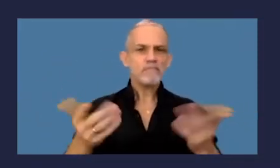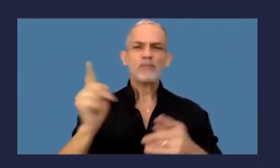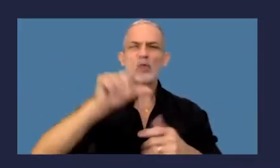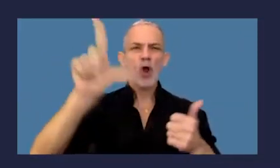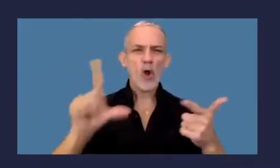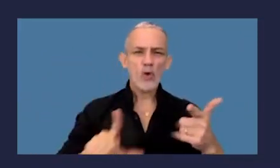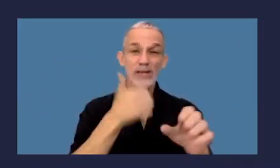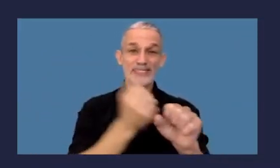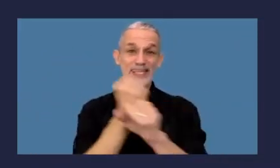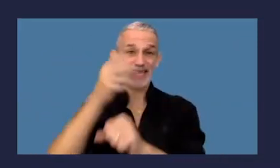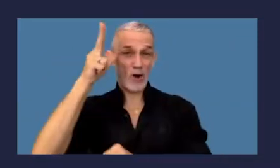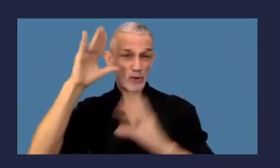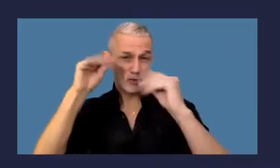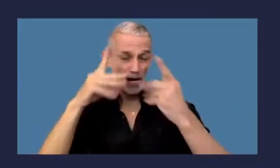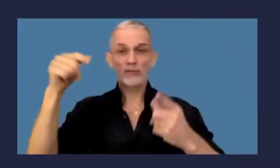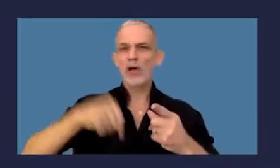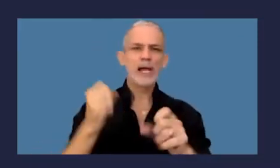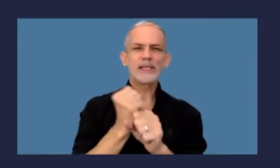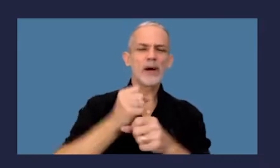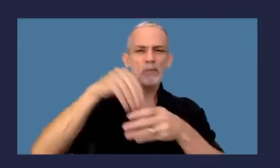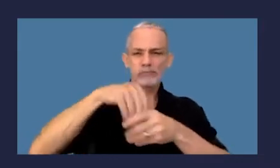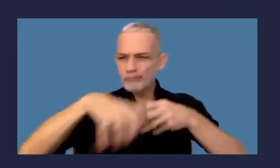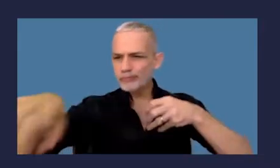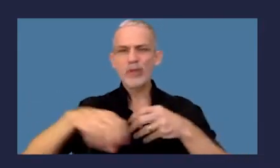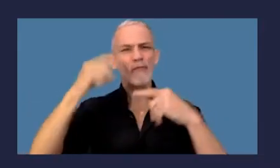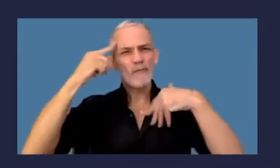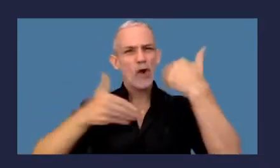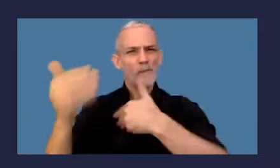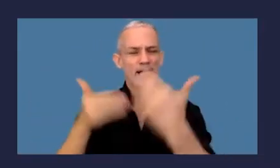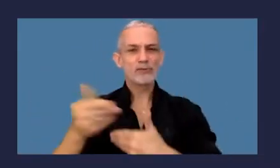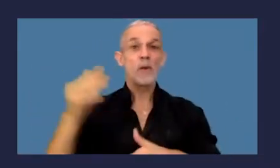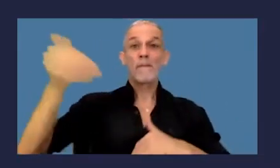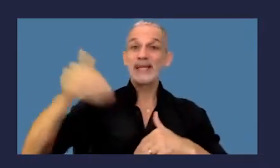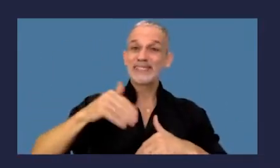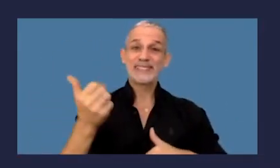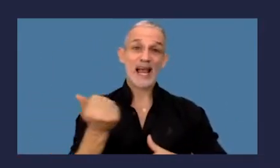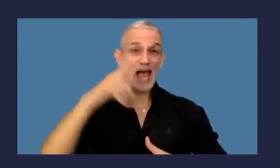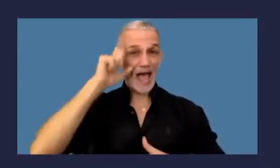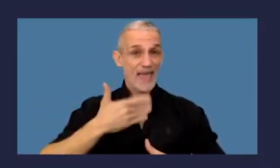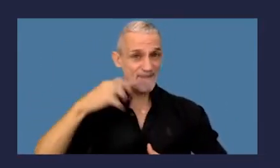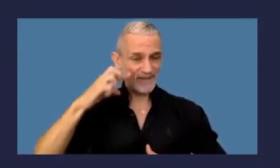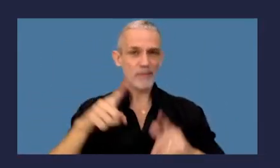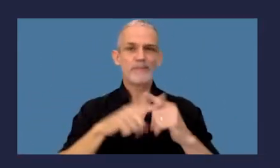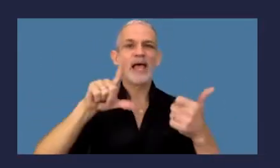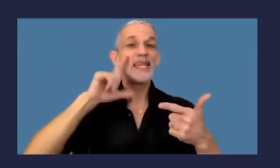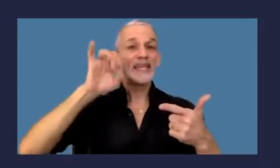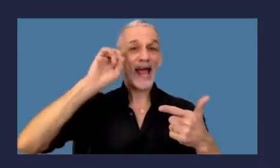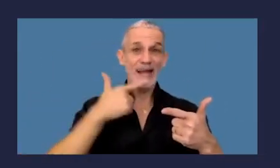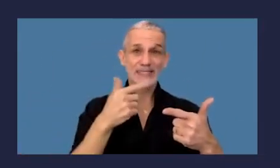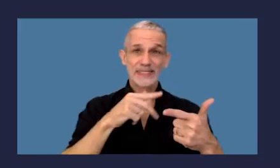lunes de 18 a 20 y actualmente se desempeña en la división formación y especialización presencial de AFIP. María Belén Linares,